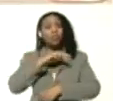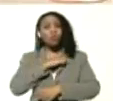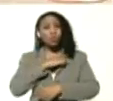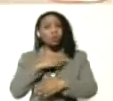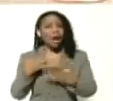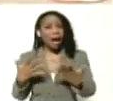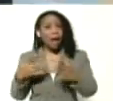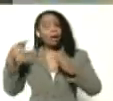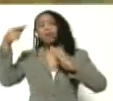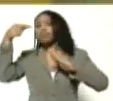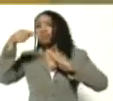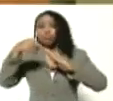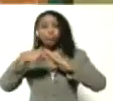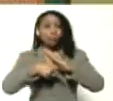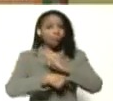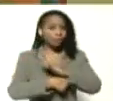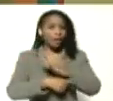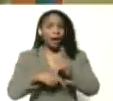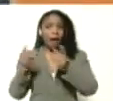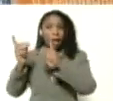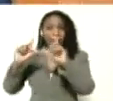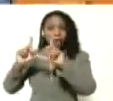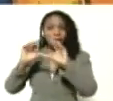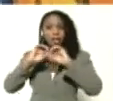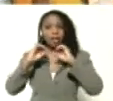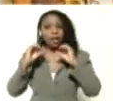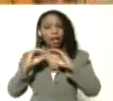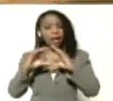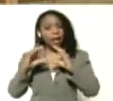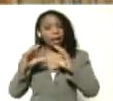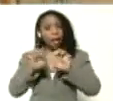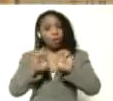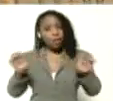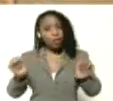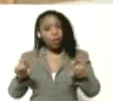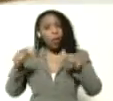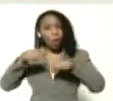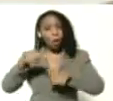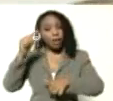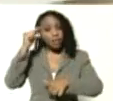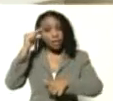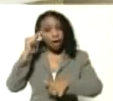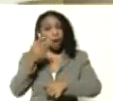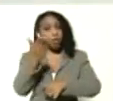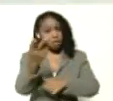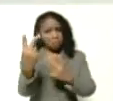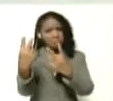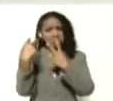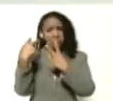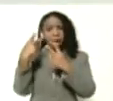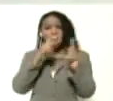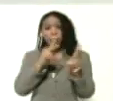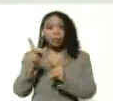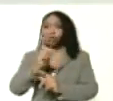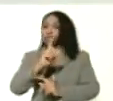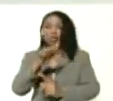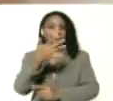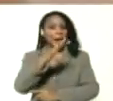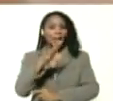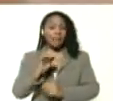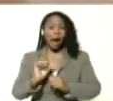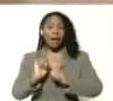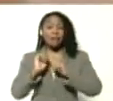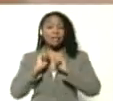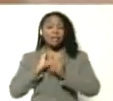profundizar en lo que es la teleeducación. Hoy en día, usted ve el programa y no se parece en nada al programa